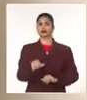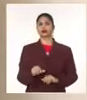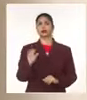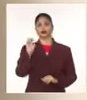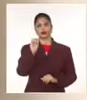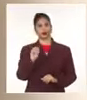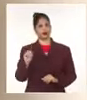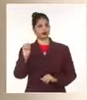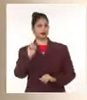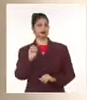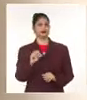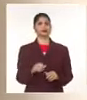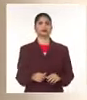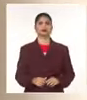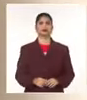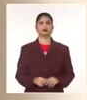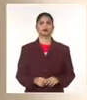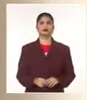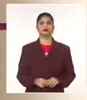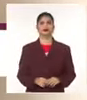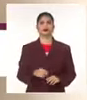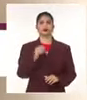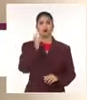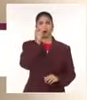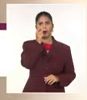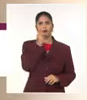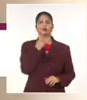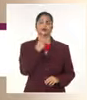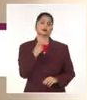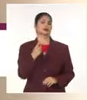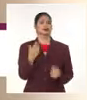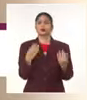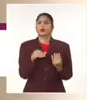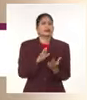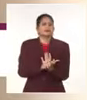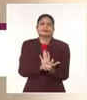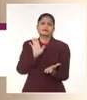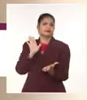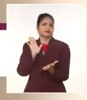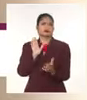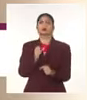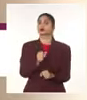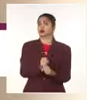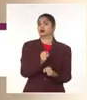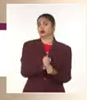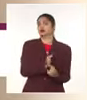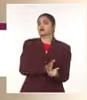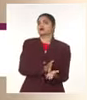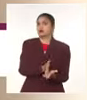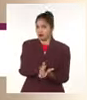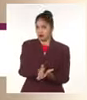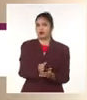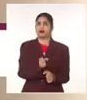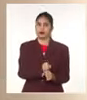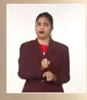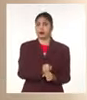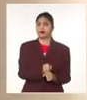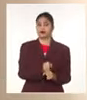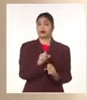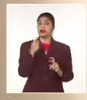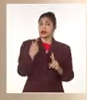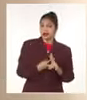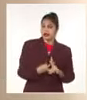Sin duda es un honor que me sigue comprometiendo fuertemente, que me compromete fuertemente a seguir trabajando, pero que también condensa